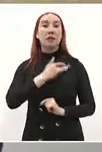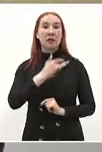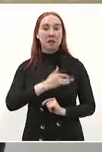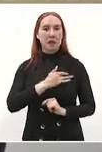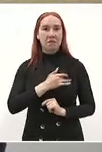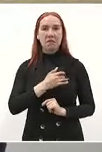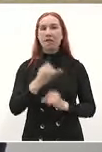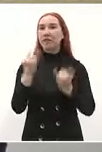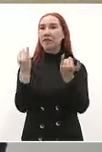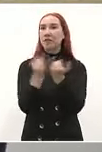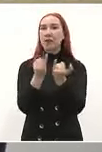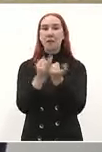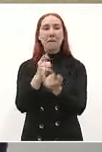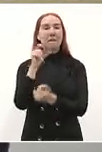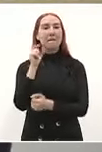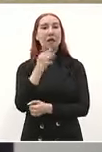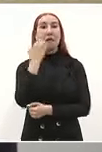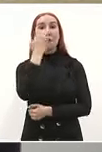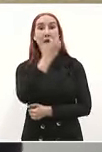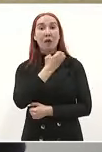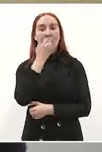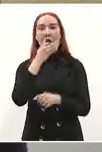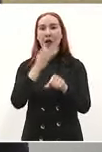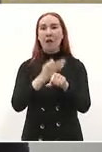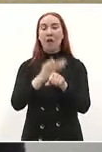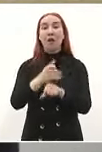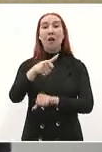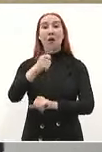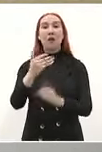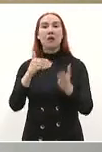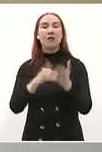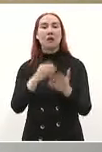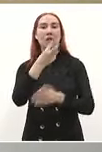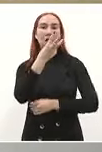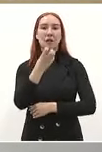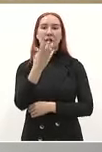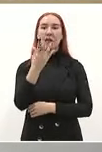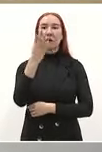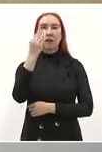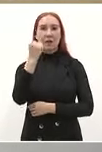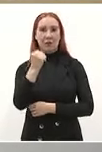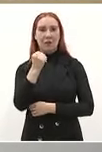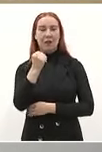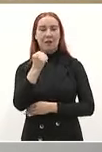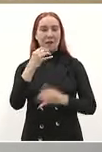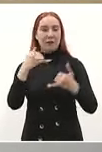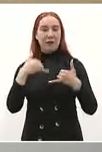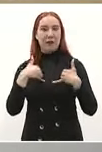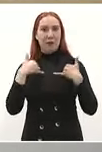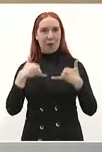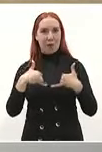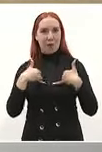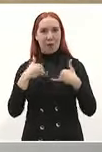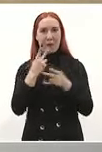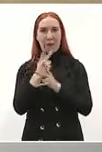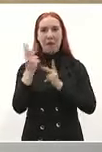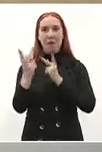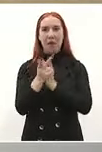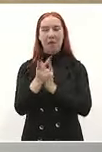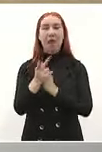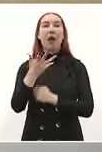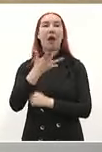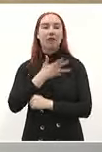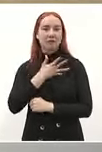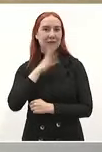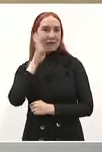con la educación hay 11 mil 359 jóvenes de nivel superior becados